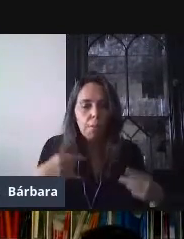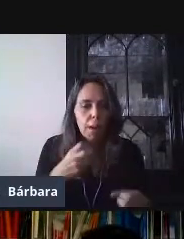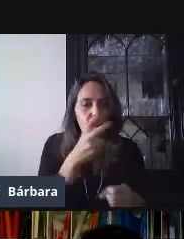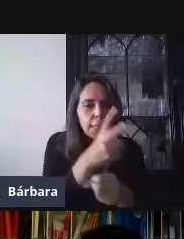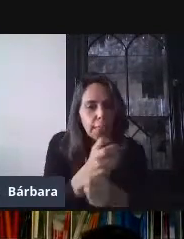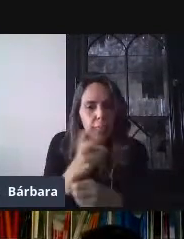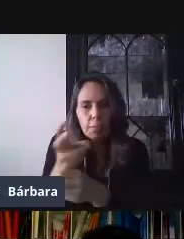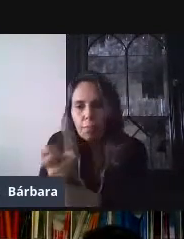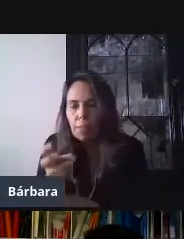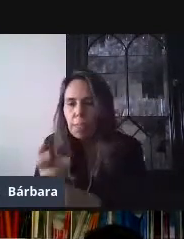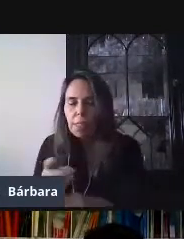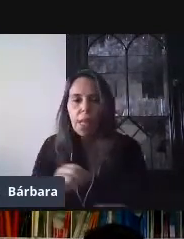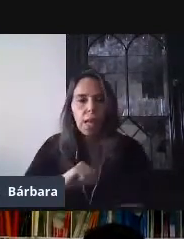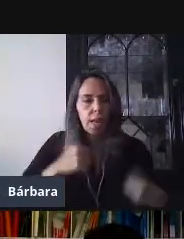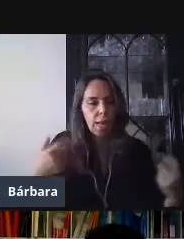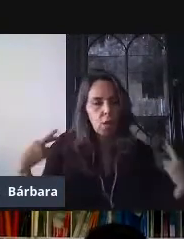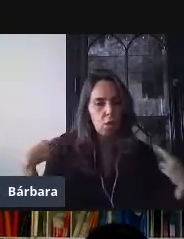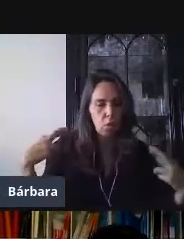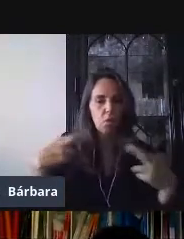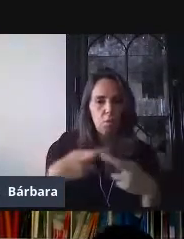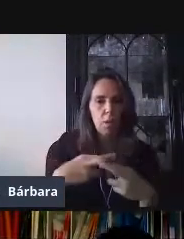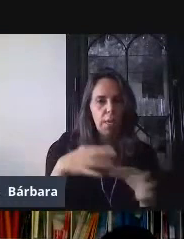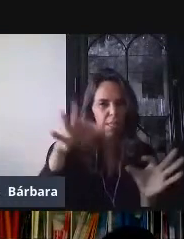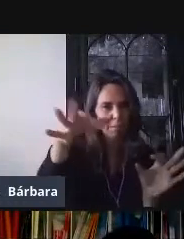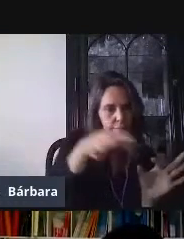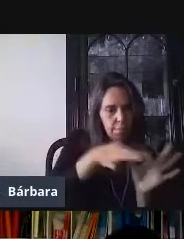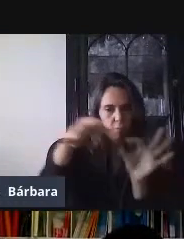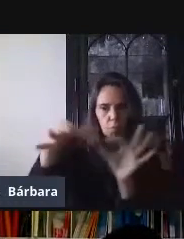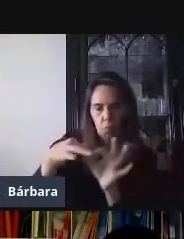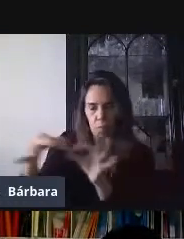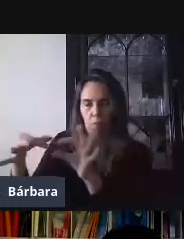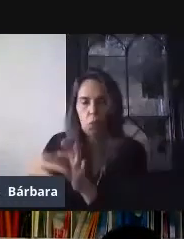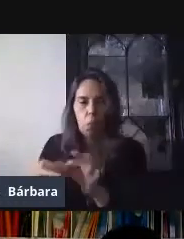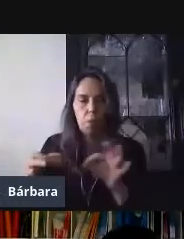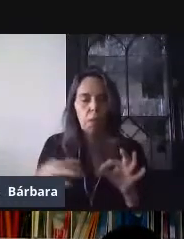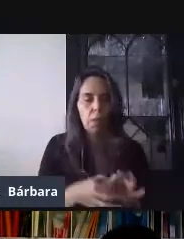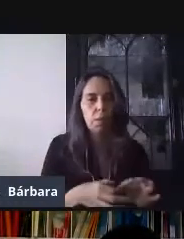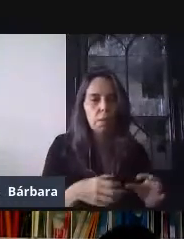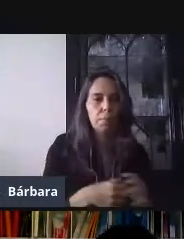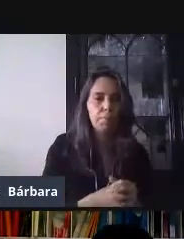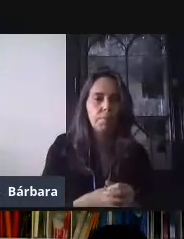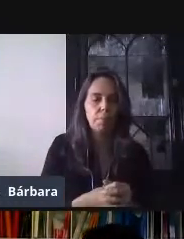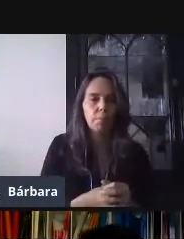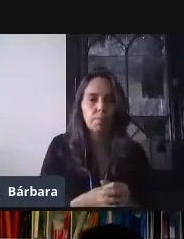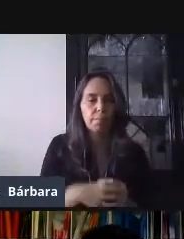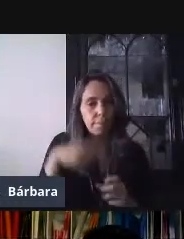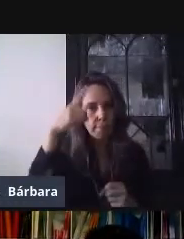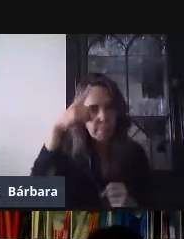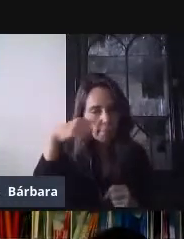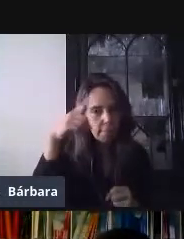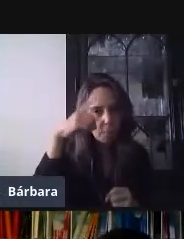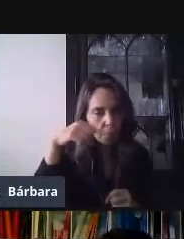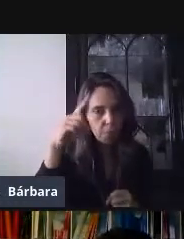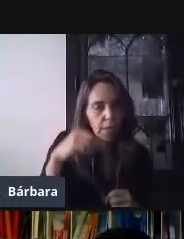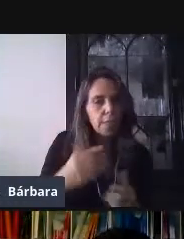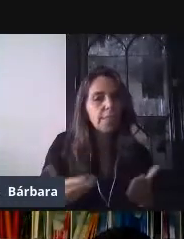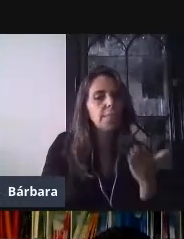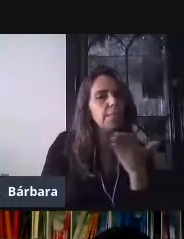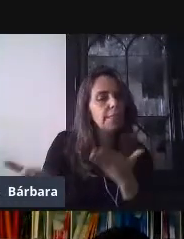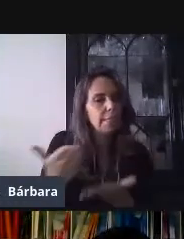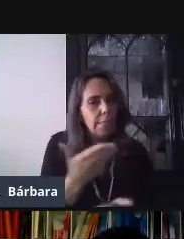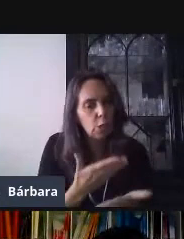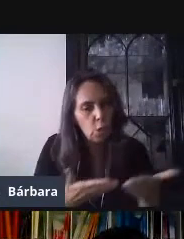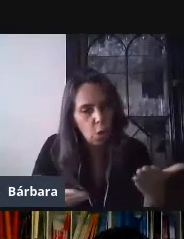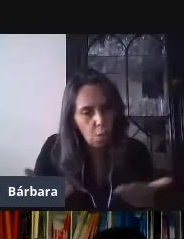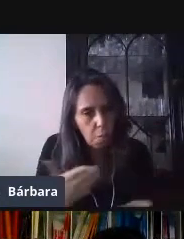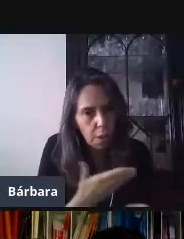pares, como decía ya Israel, ¿no? Con los mismos maestros de mismas asignaturas, nuestras sugerencias es que se compartan a través de su